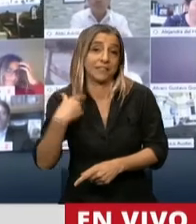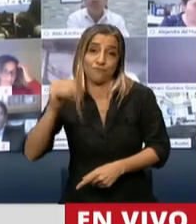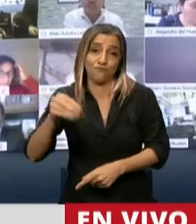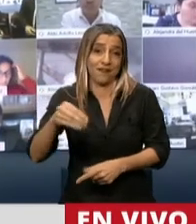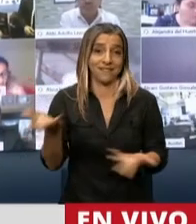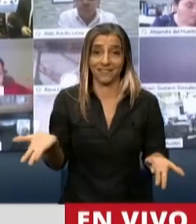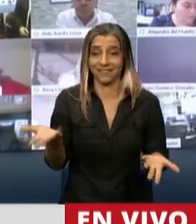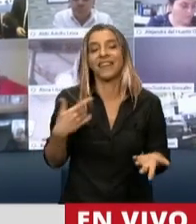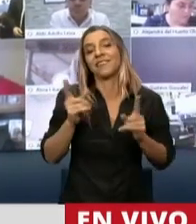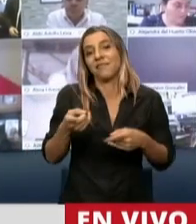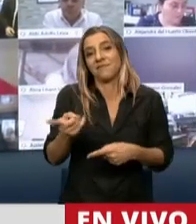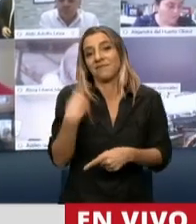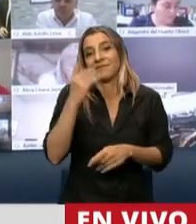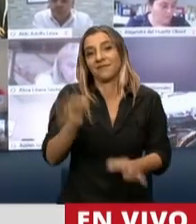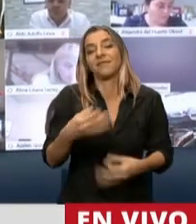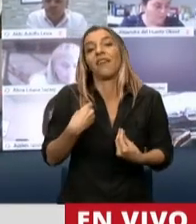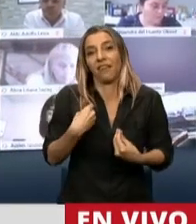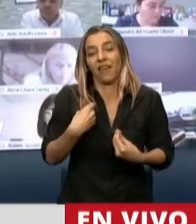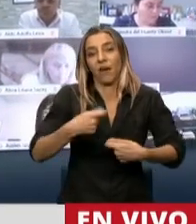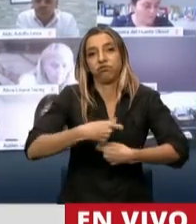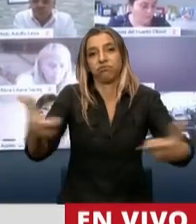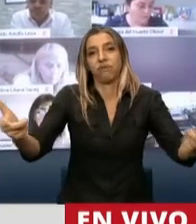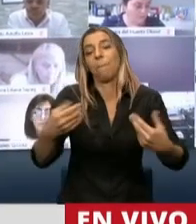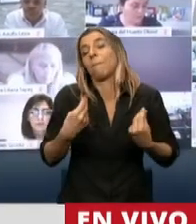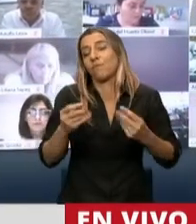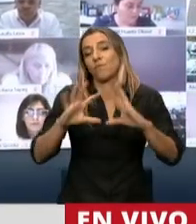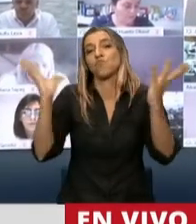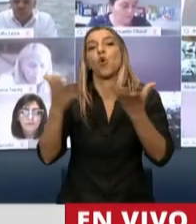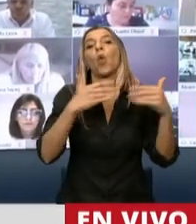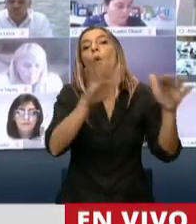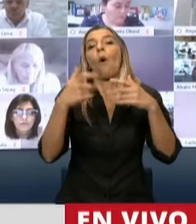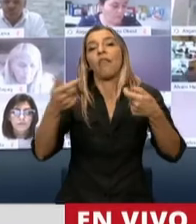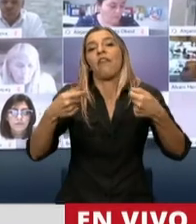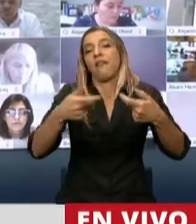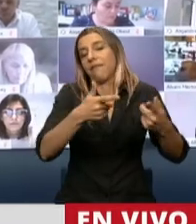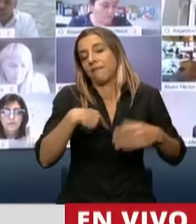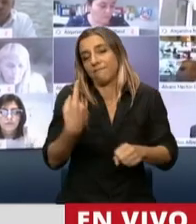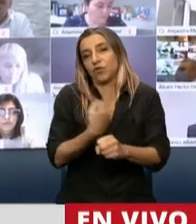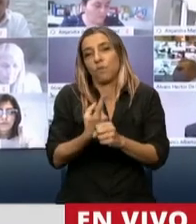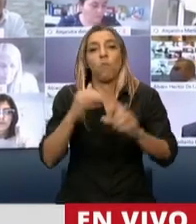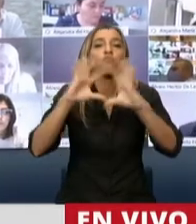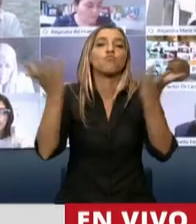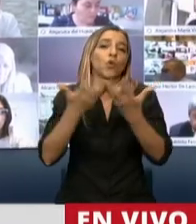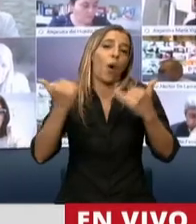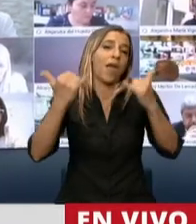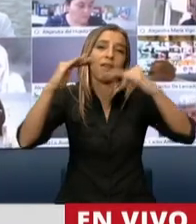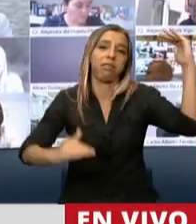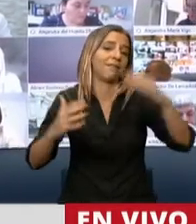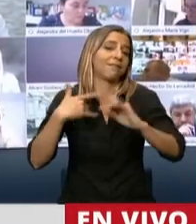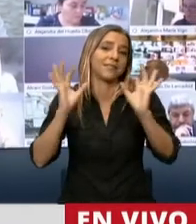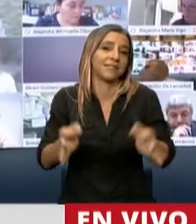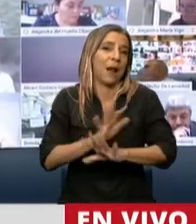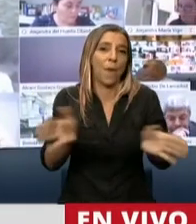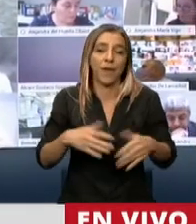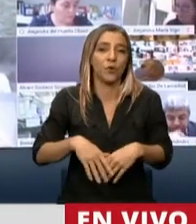que la distribución tampoco seguramente será equitativa en un mundo que sabemos no es equitativo. La mitad de estas 6.000 millones